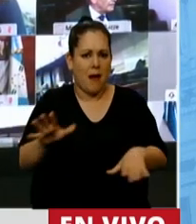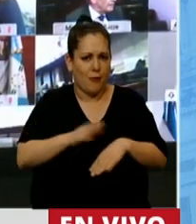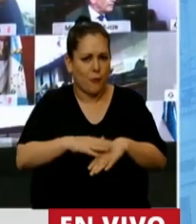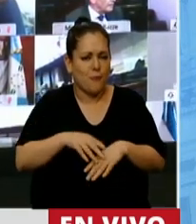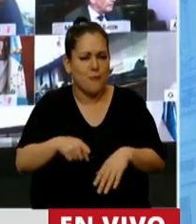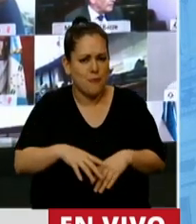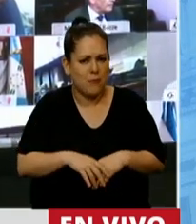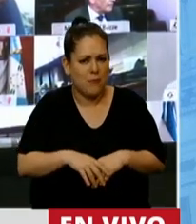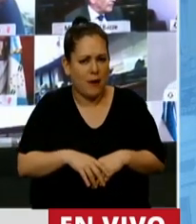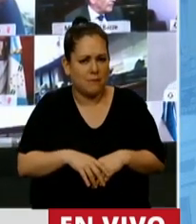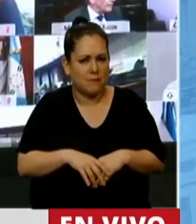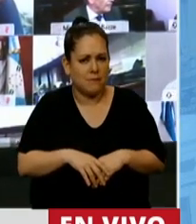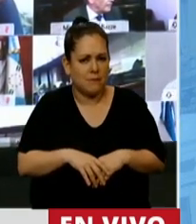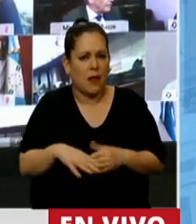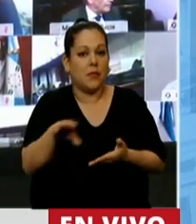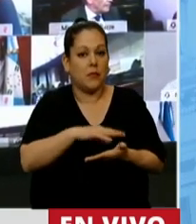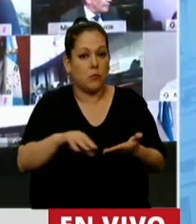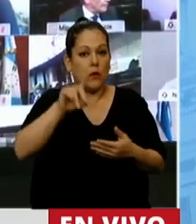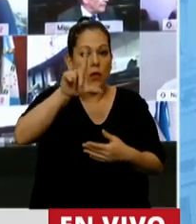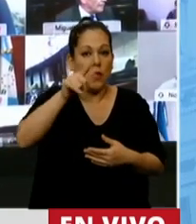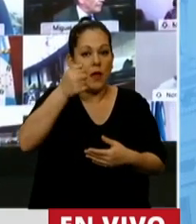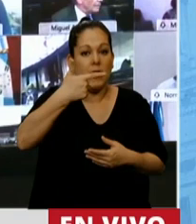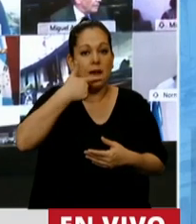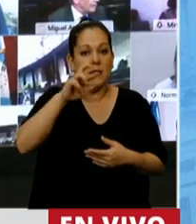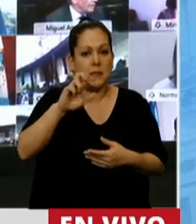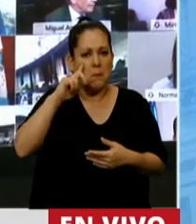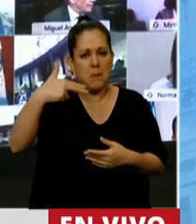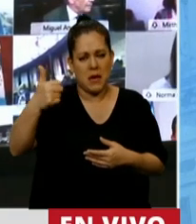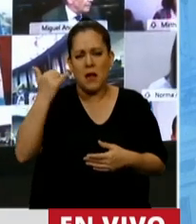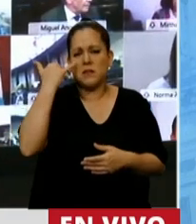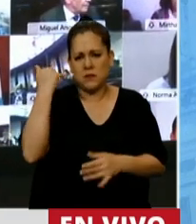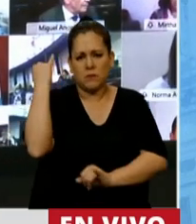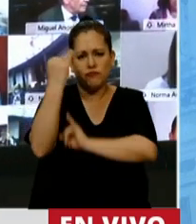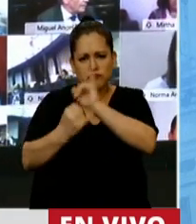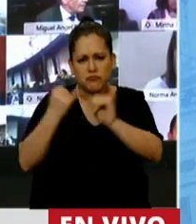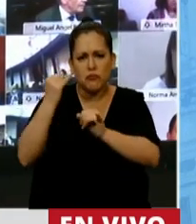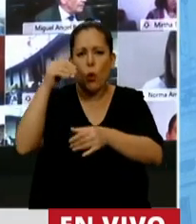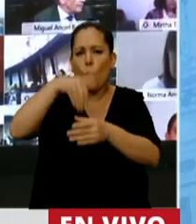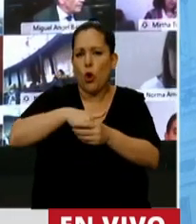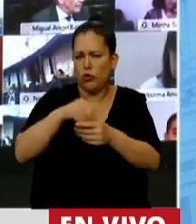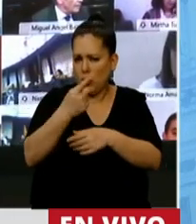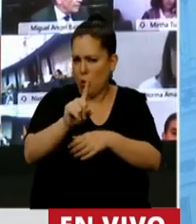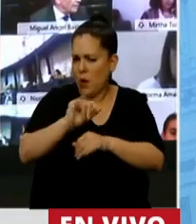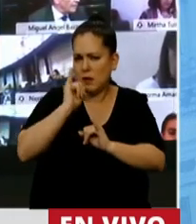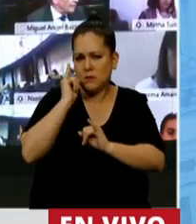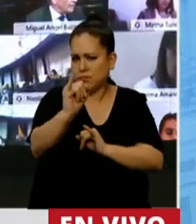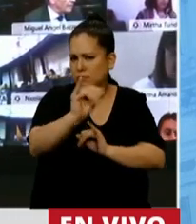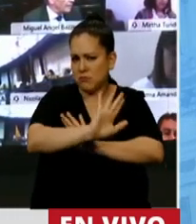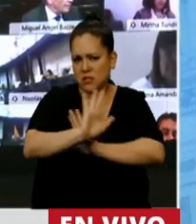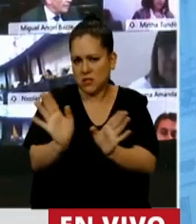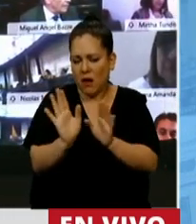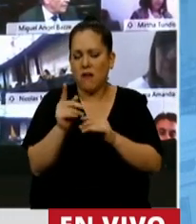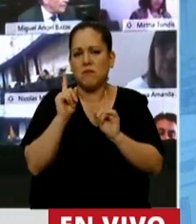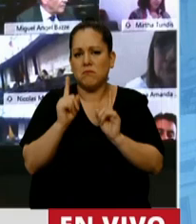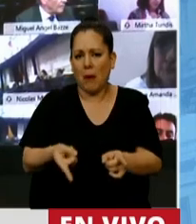El diputado La Espina anticipó el sentido del voto del interbloque y además hizo